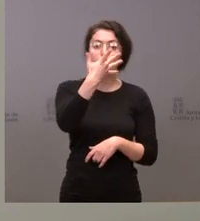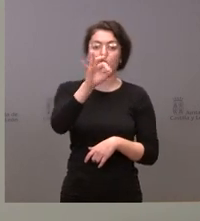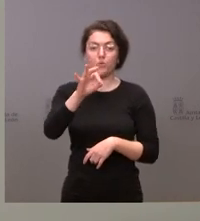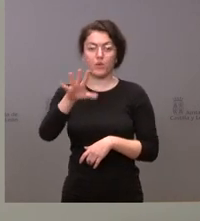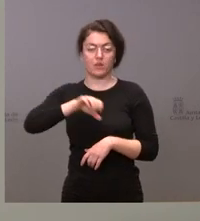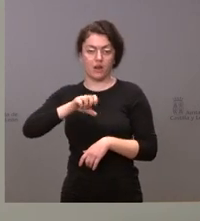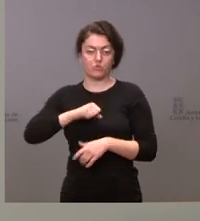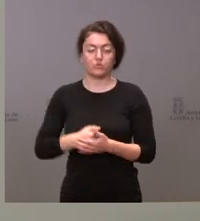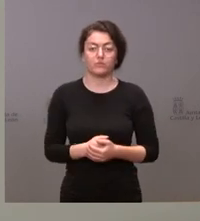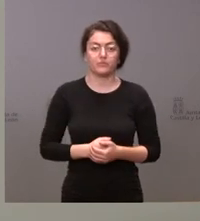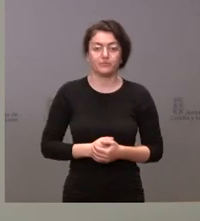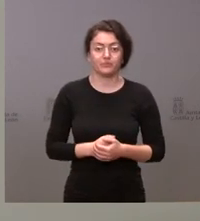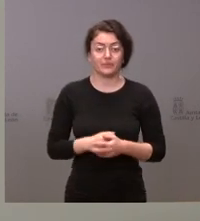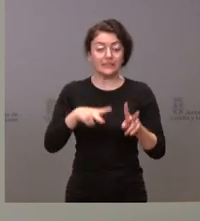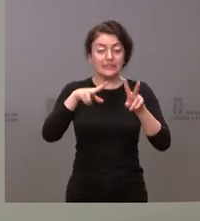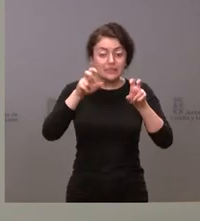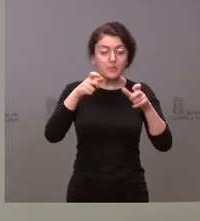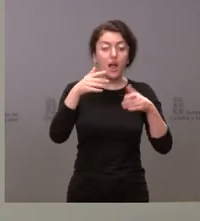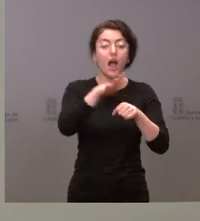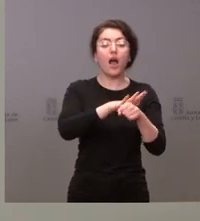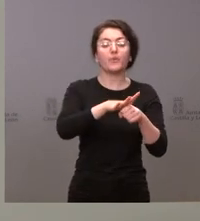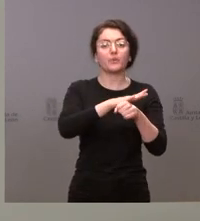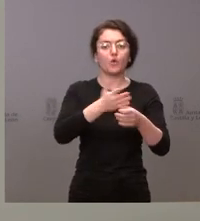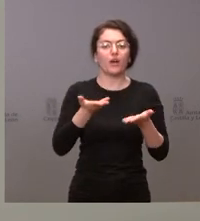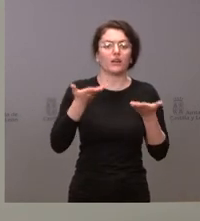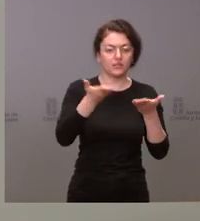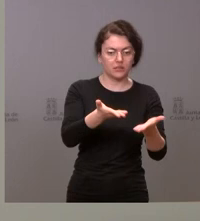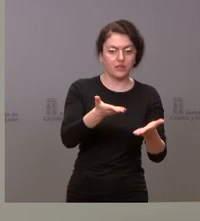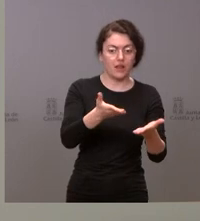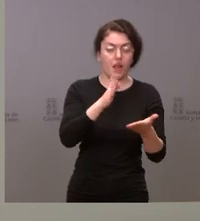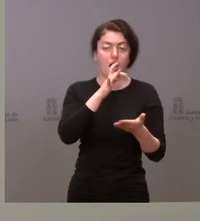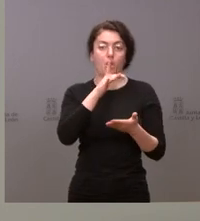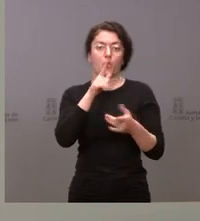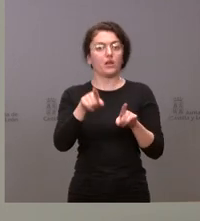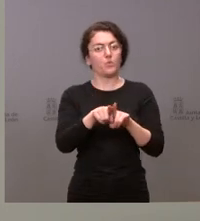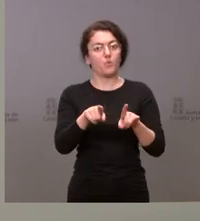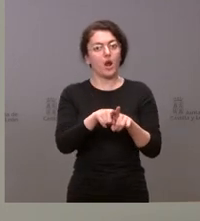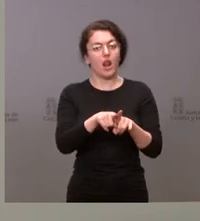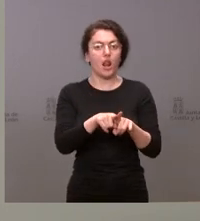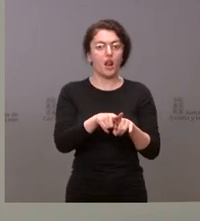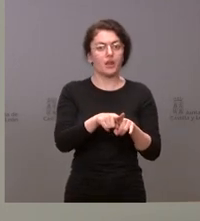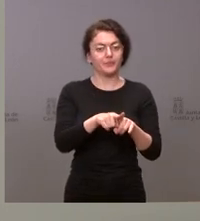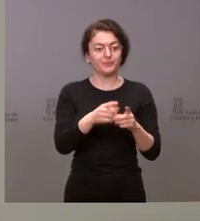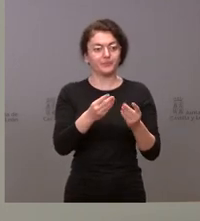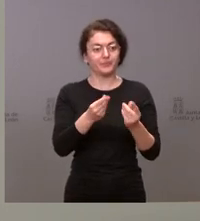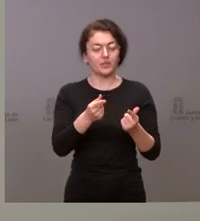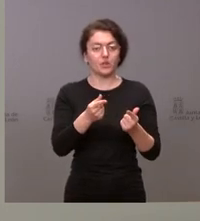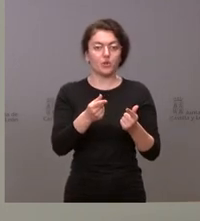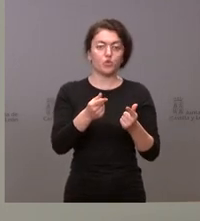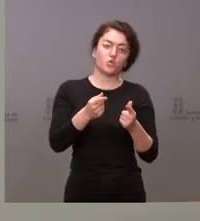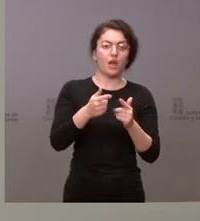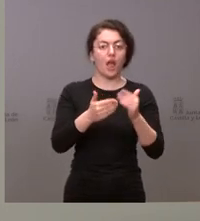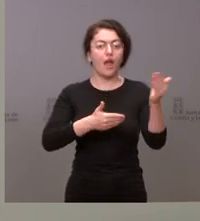En el ámbito asistencial, que es el que comienza a notar más tarde cualquier evolución de disminución en el ritmo